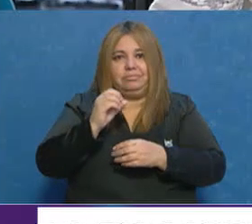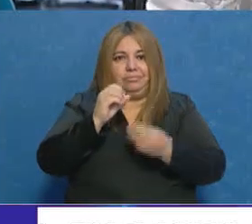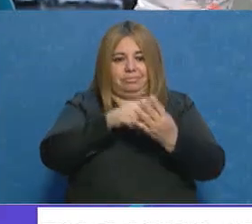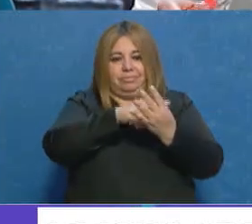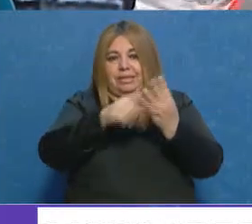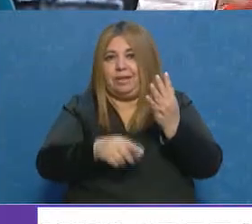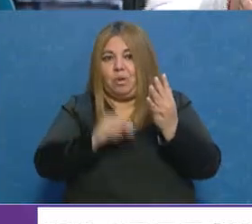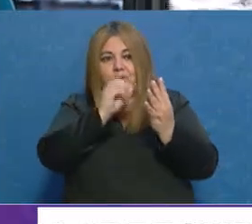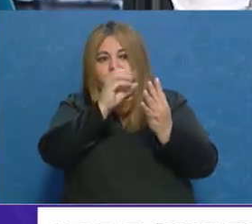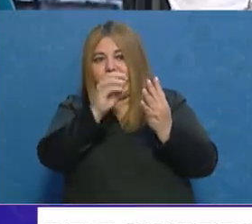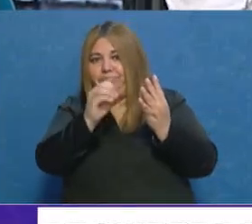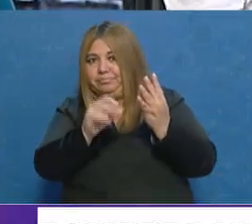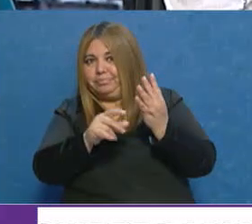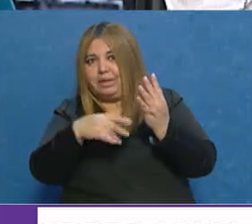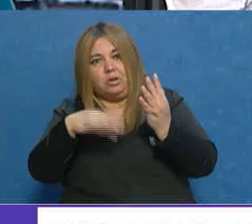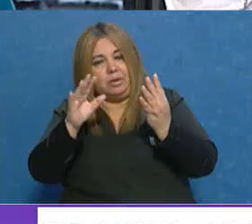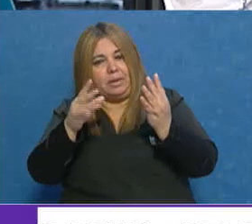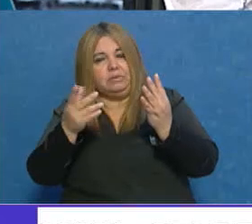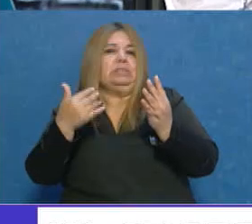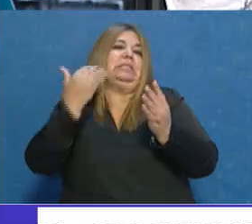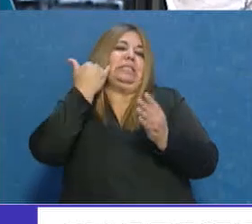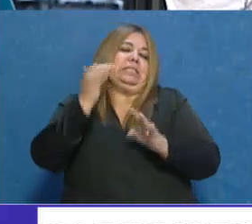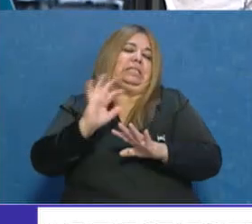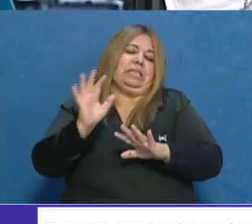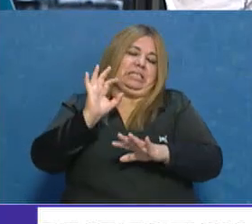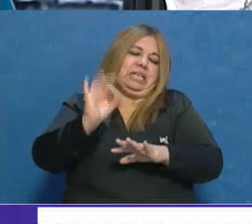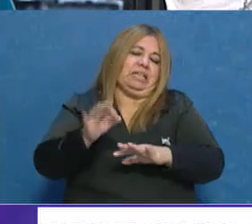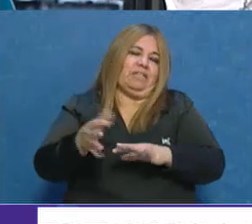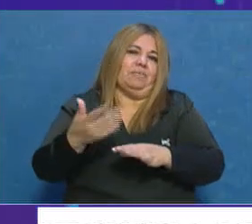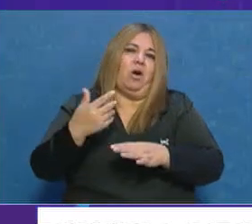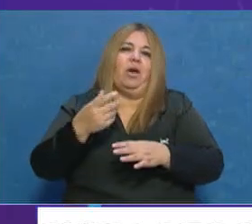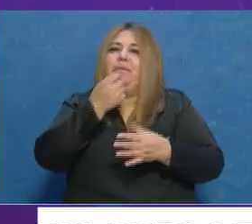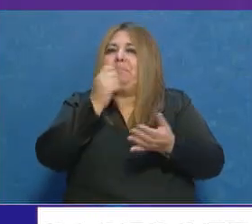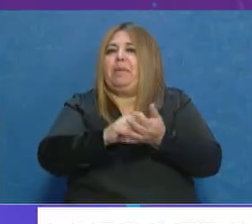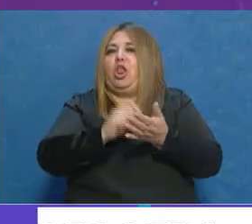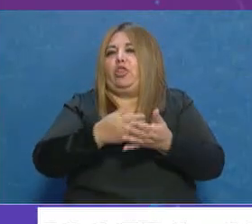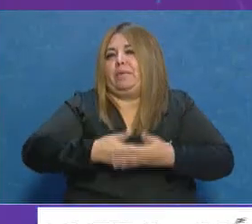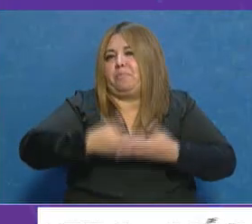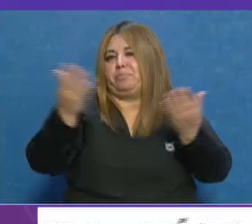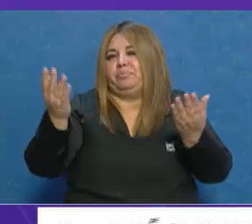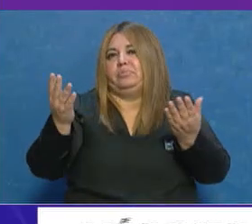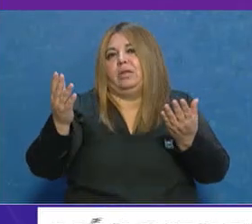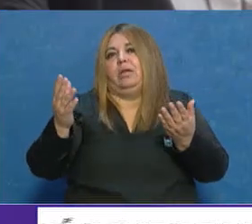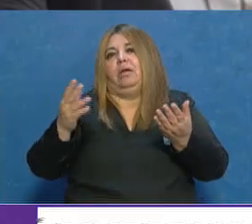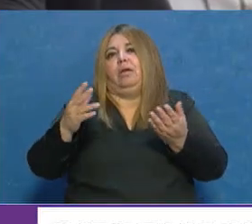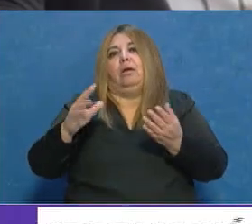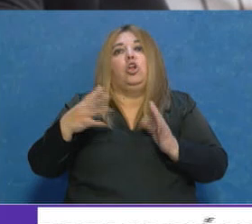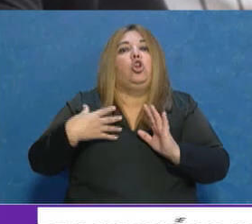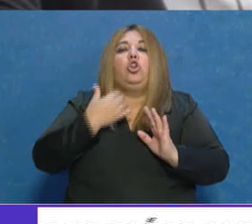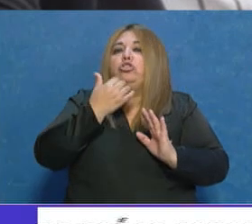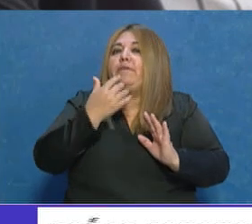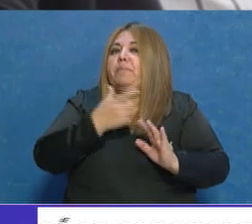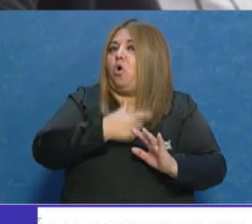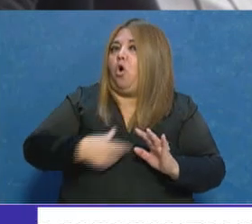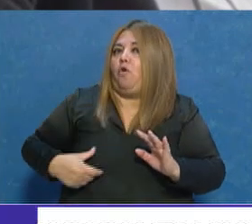Ricardo. Sí, por ahora periodísticamente, ¿no? Habrá que ver si esto se concreta ya desde el punto de vista oficial